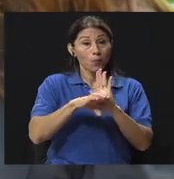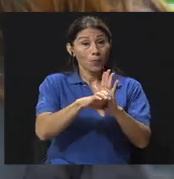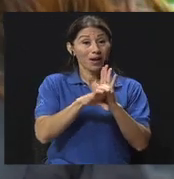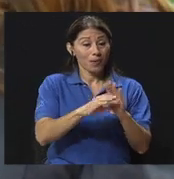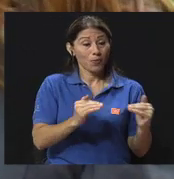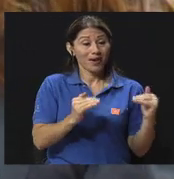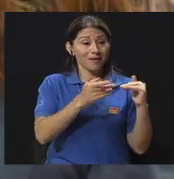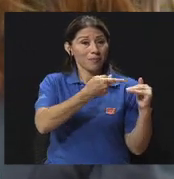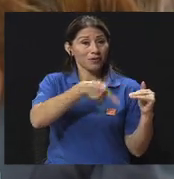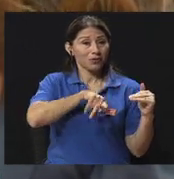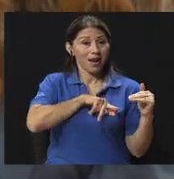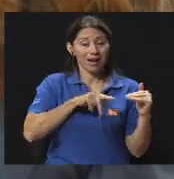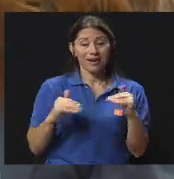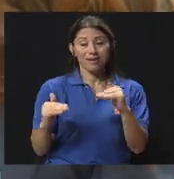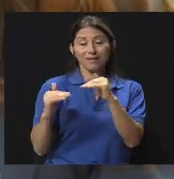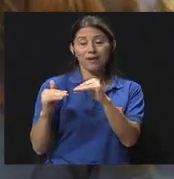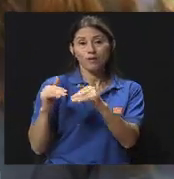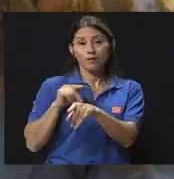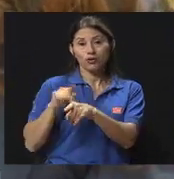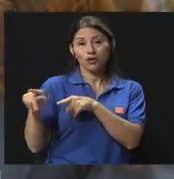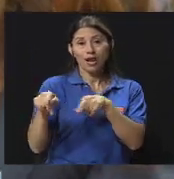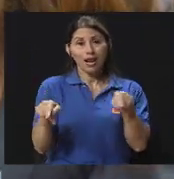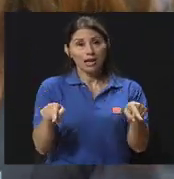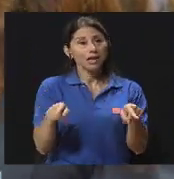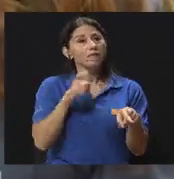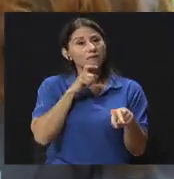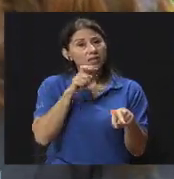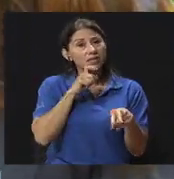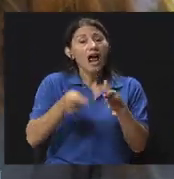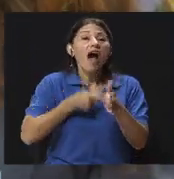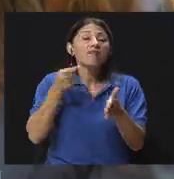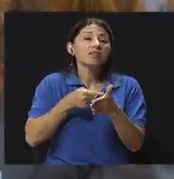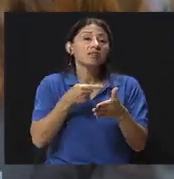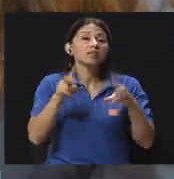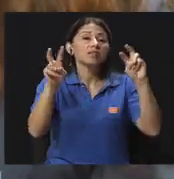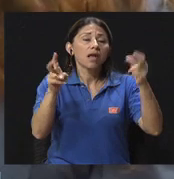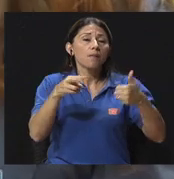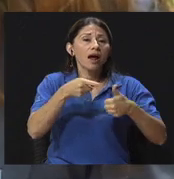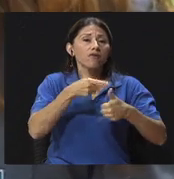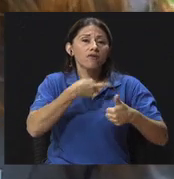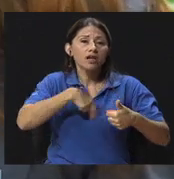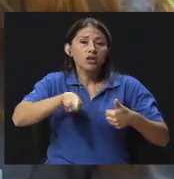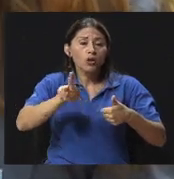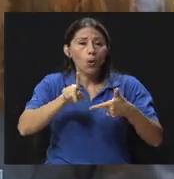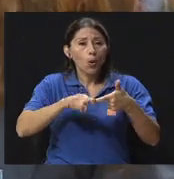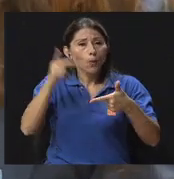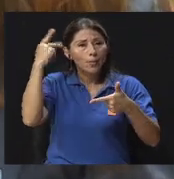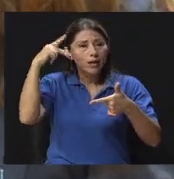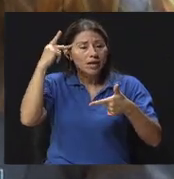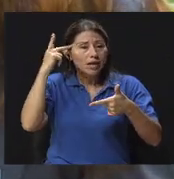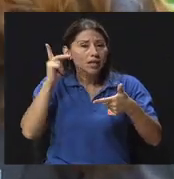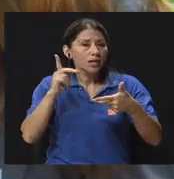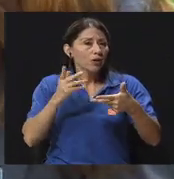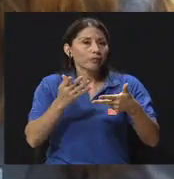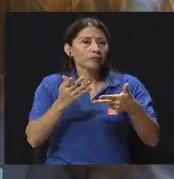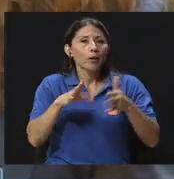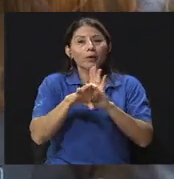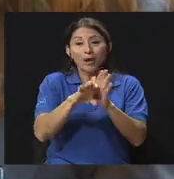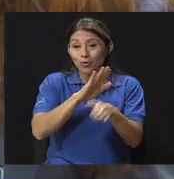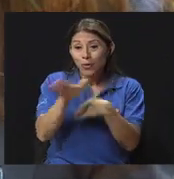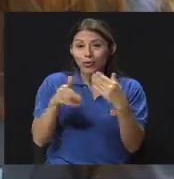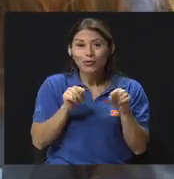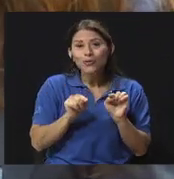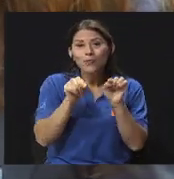y lo profesional, porque a veces se mezclan asuntos religiosos, asuntos políticos, que sé yo, a la hora del almuerzo, a la hora de ir a tomar café,